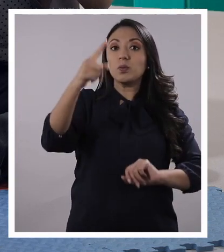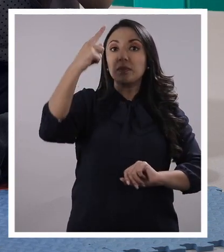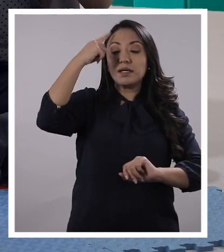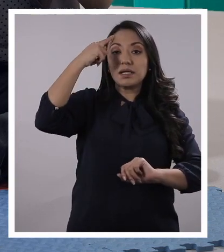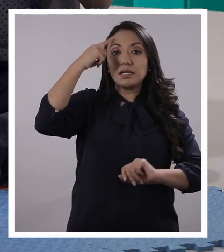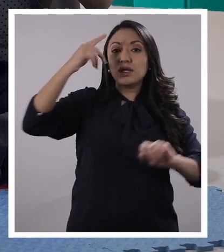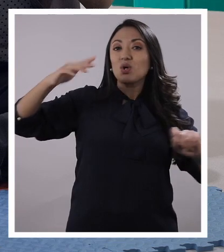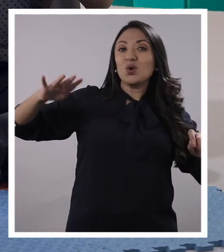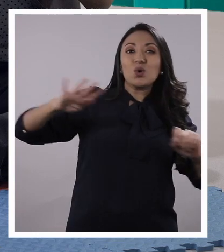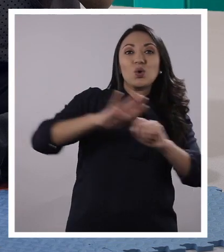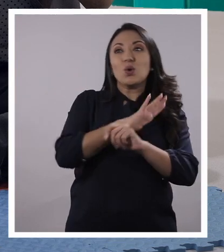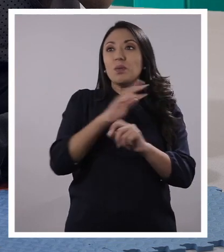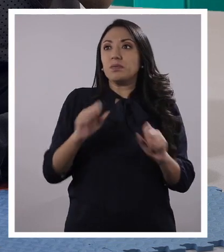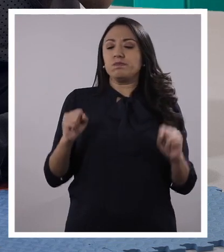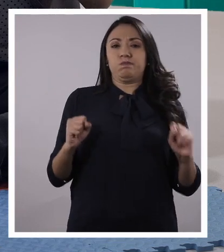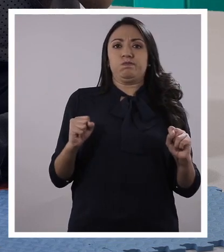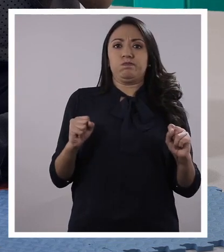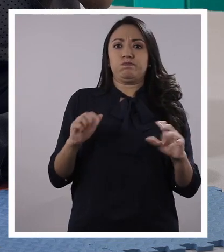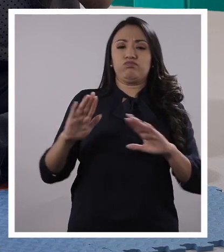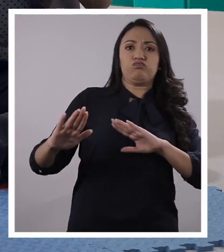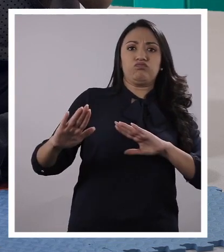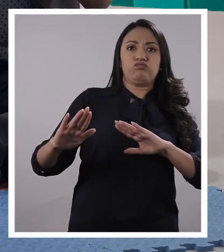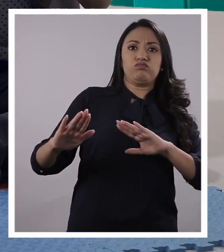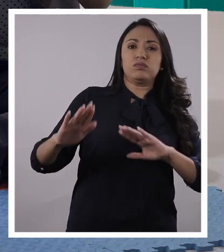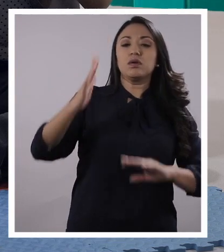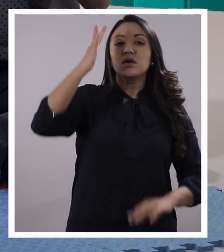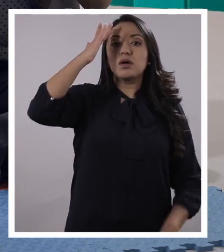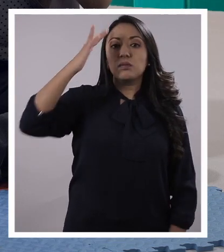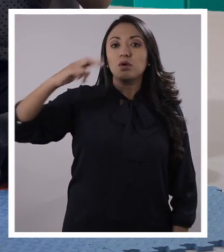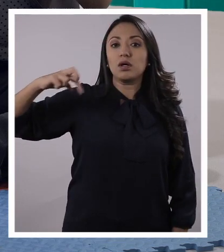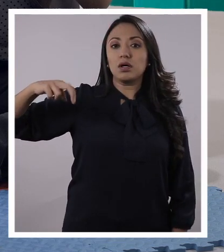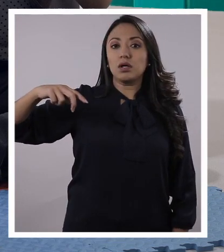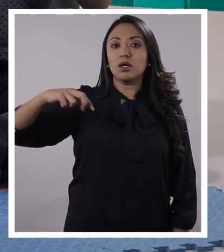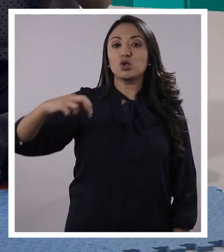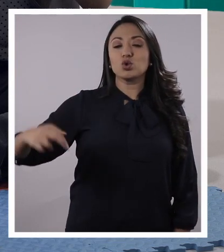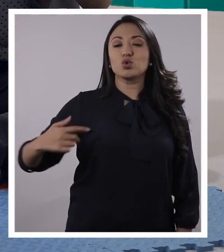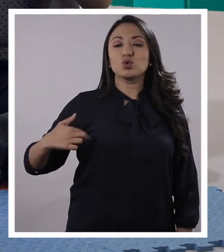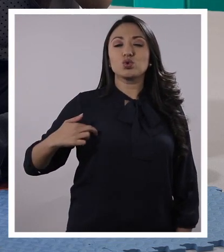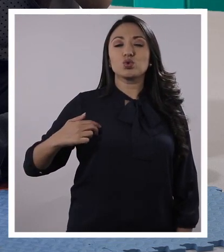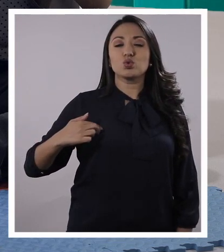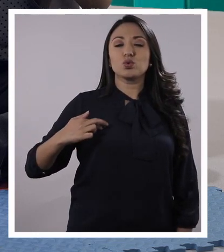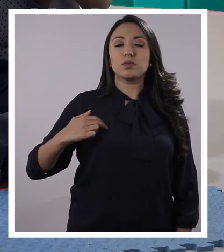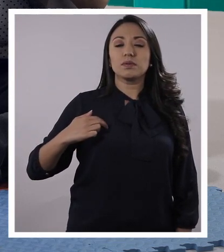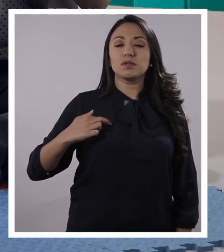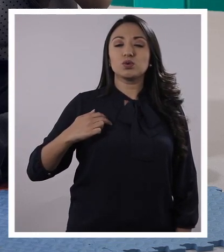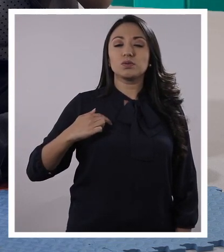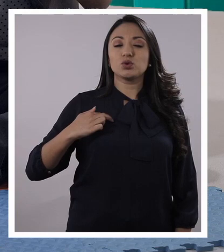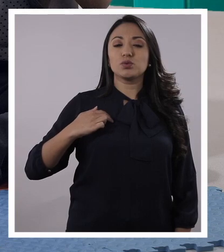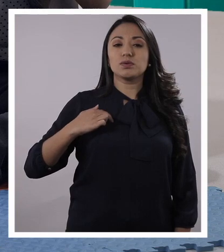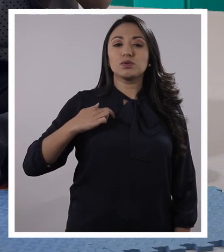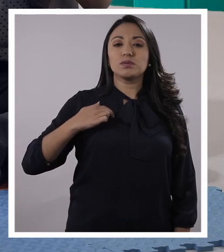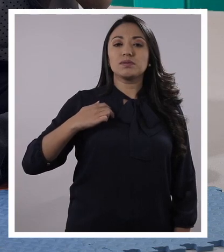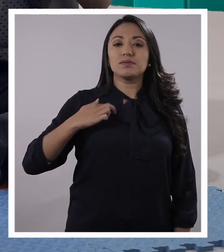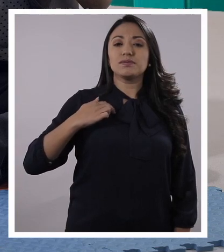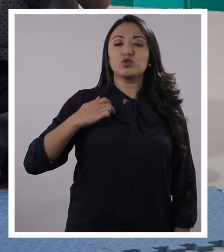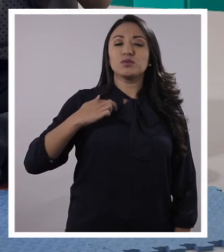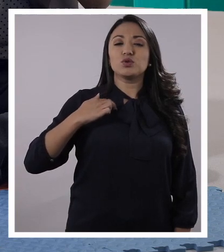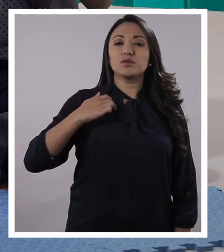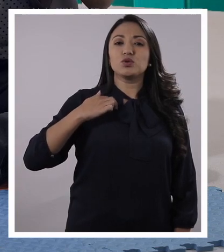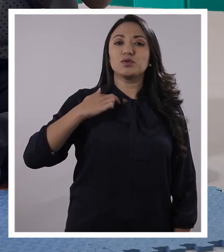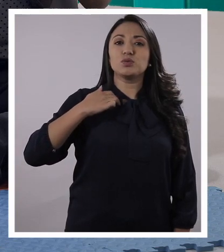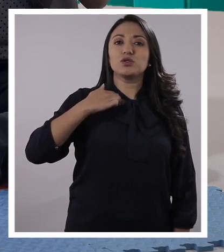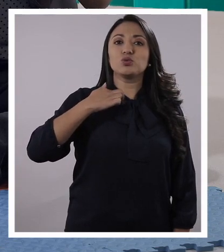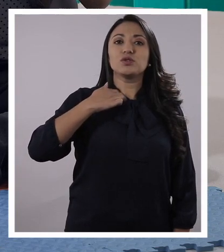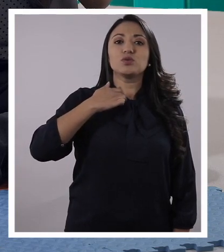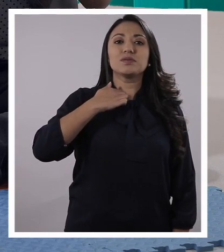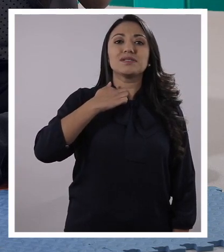estar completamente congelados porque esta hormiguita va a comenzar a subir por su pie. Sube, sube, sube,